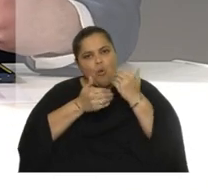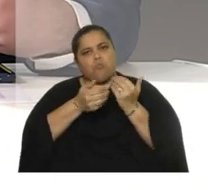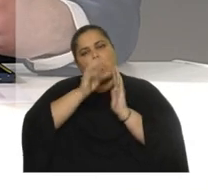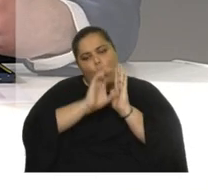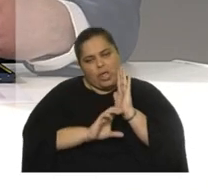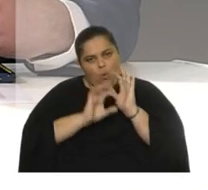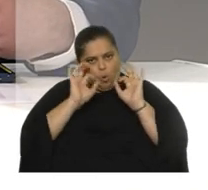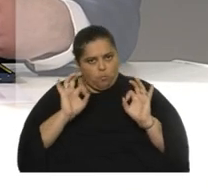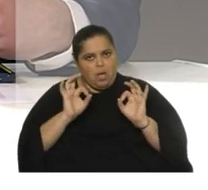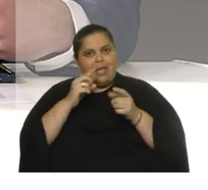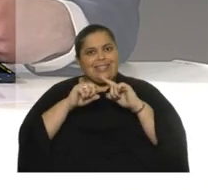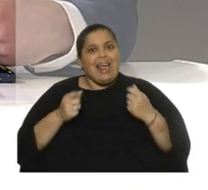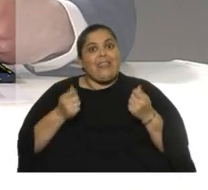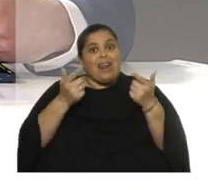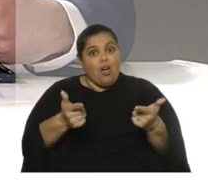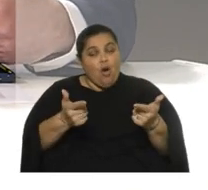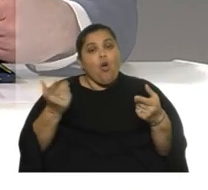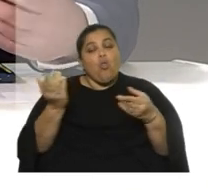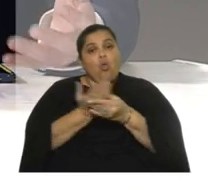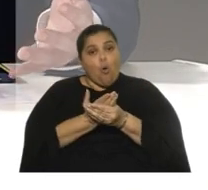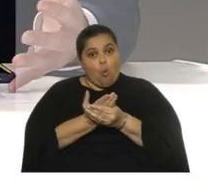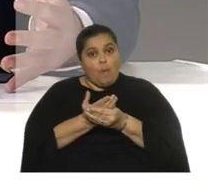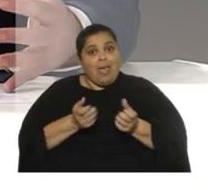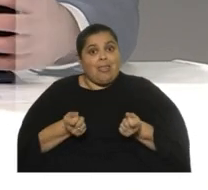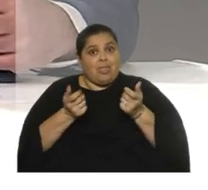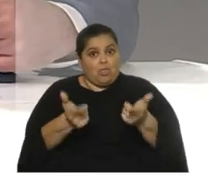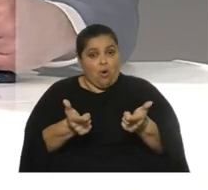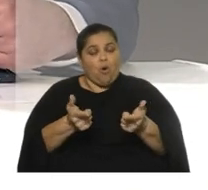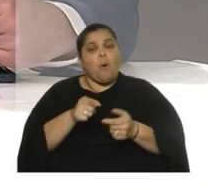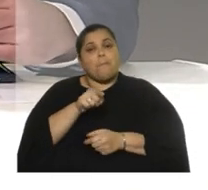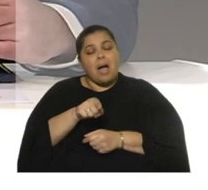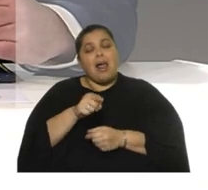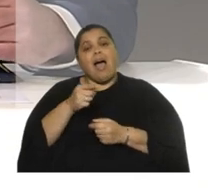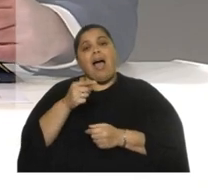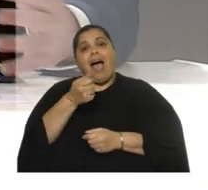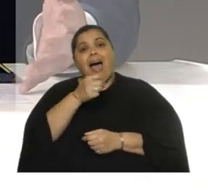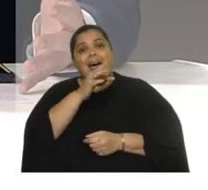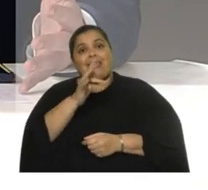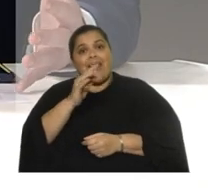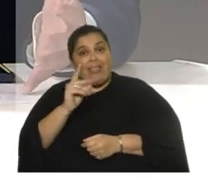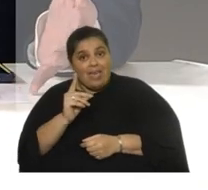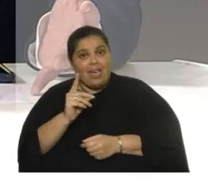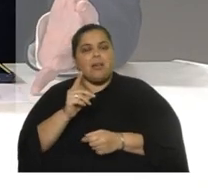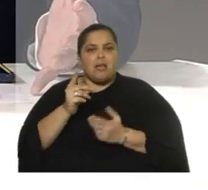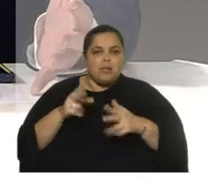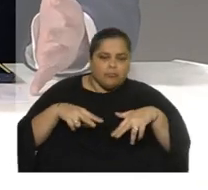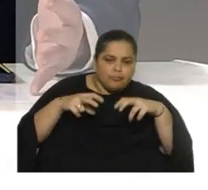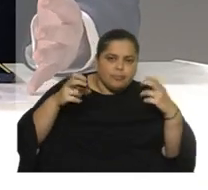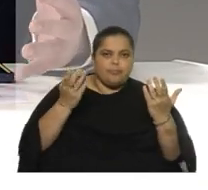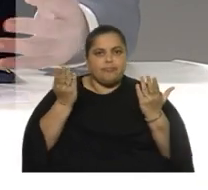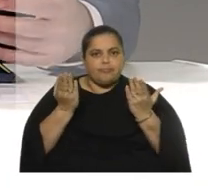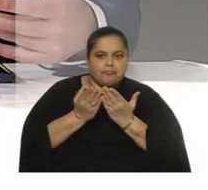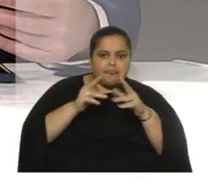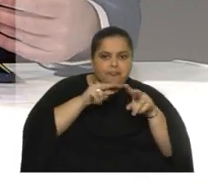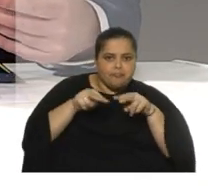entregó digamos a documento cerrado para que las asambleas técnico-docentes tomaran una posición